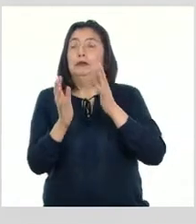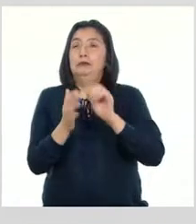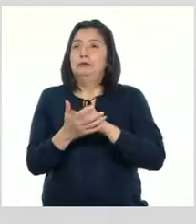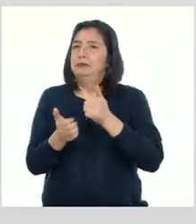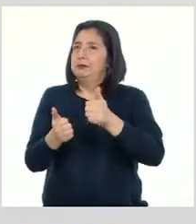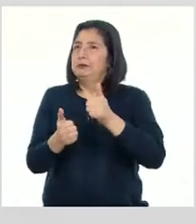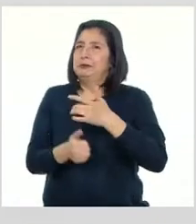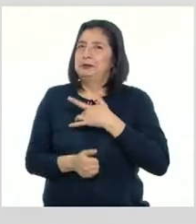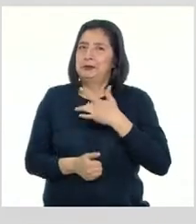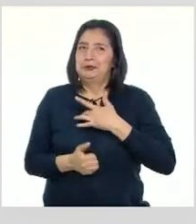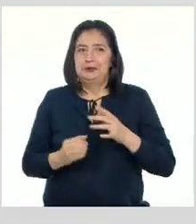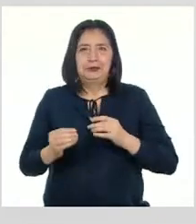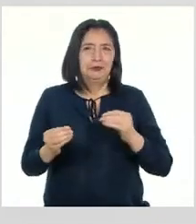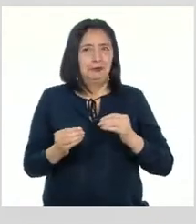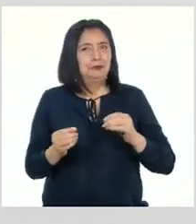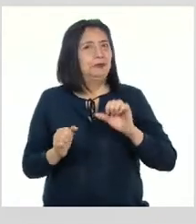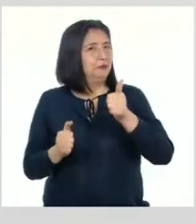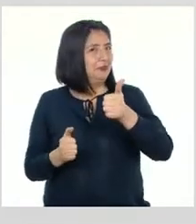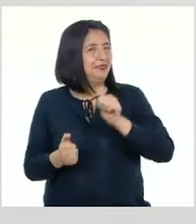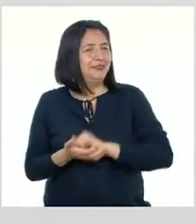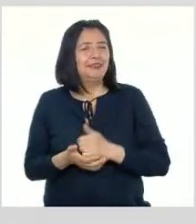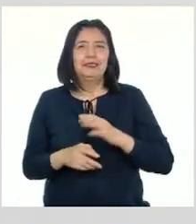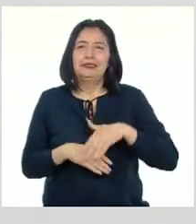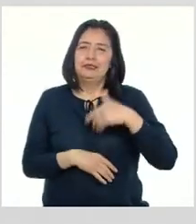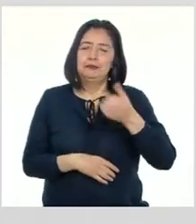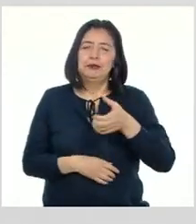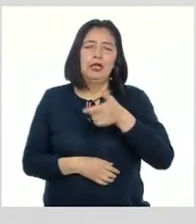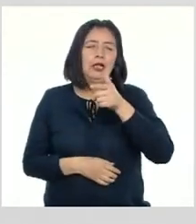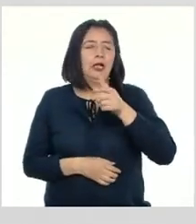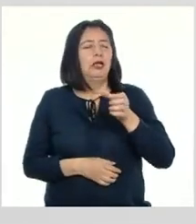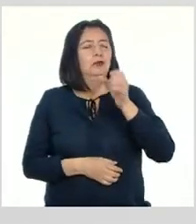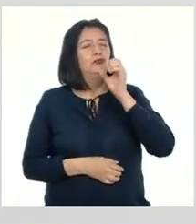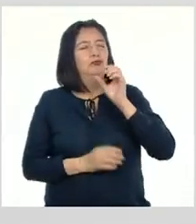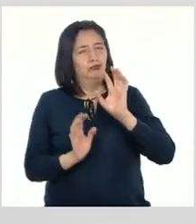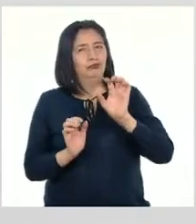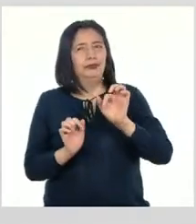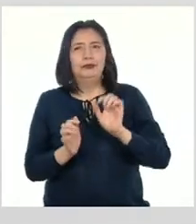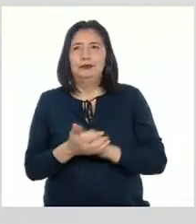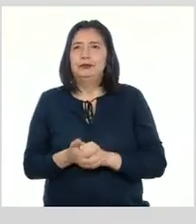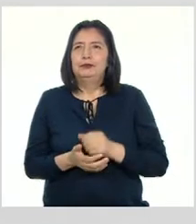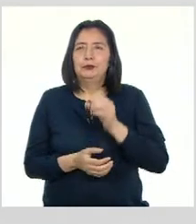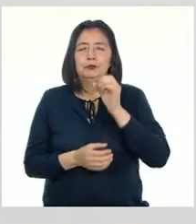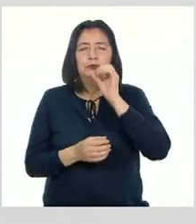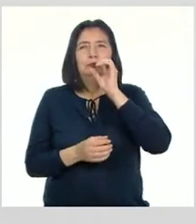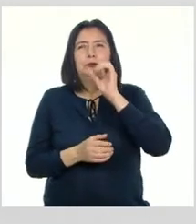¡Qué bien se siente activarnos, ¿verdad? Y después hidratarnos un poquitito más ¡Mmm!